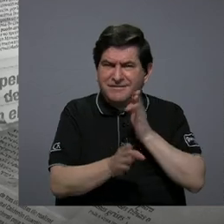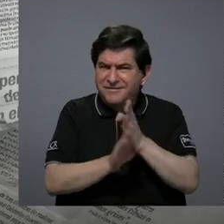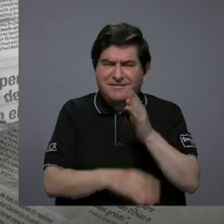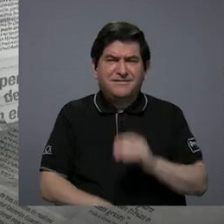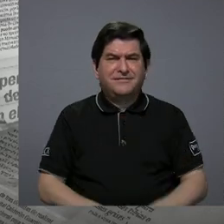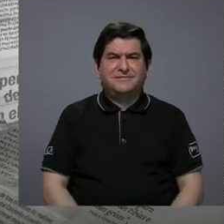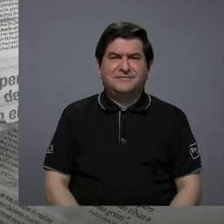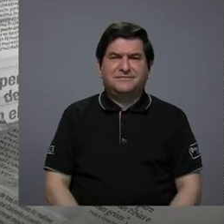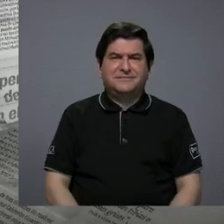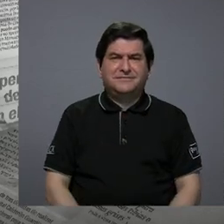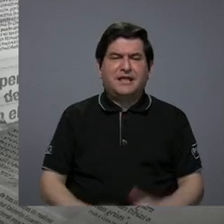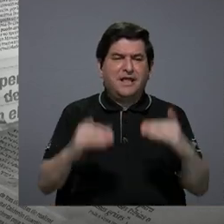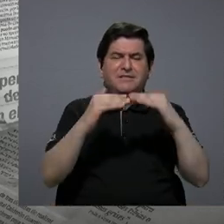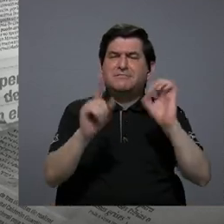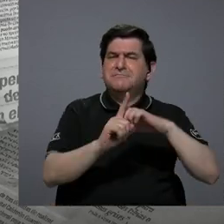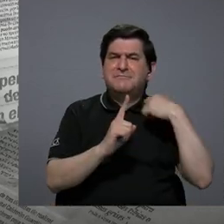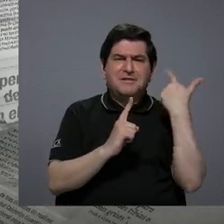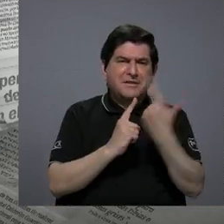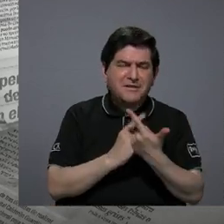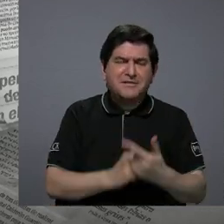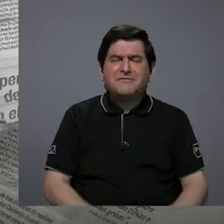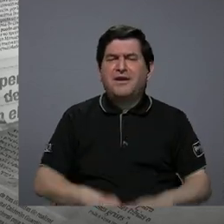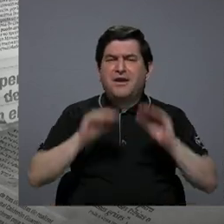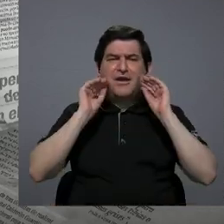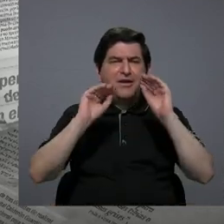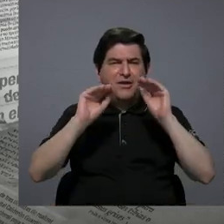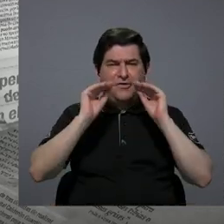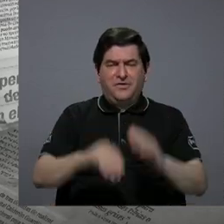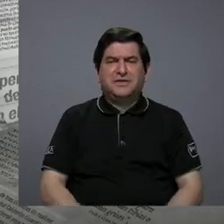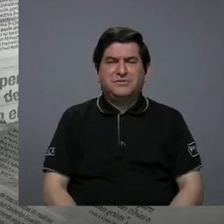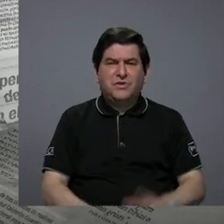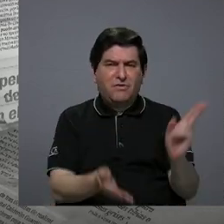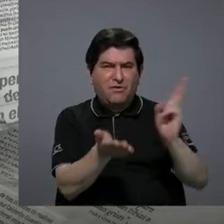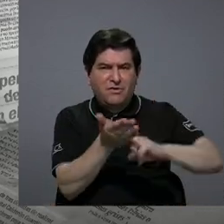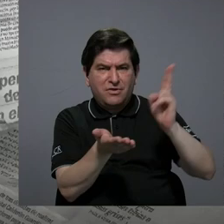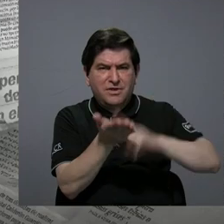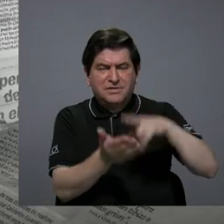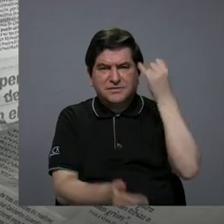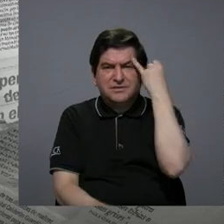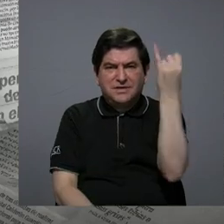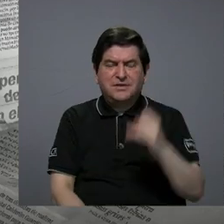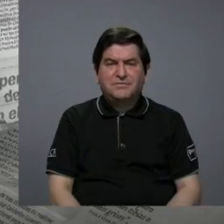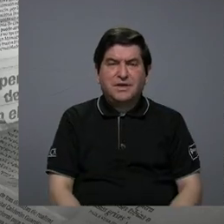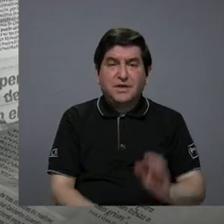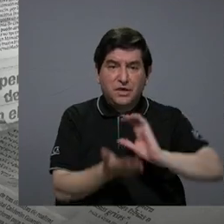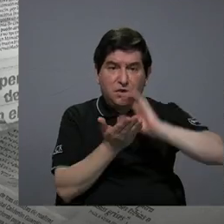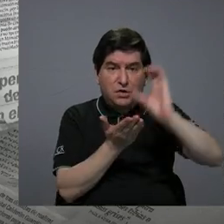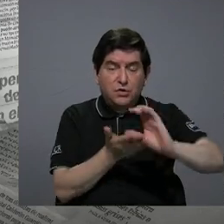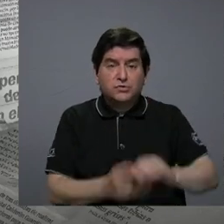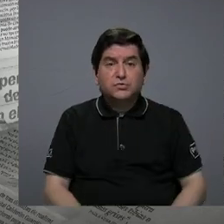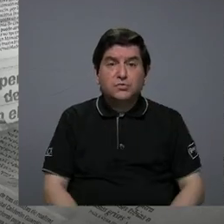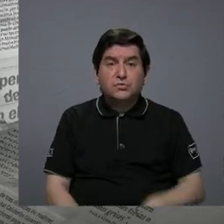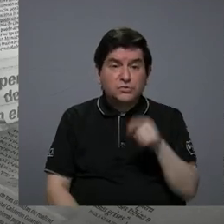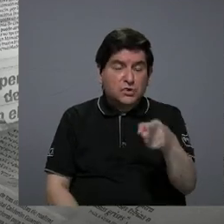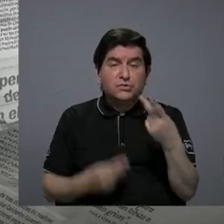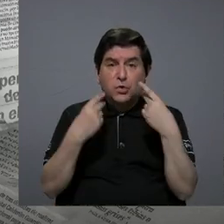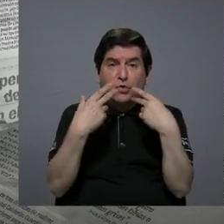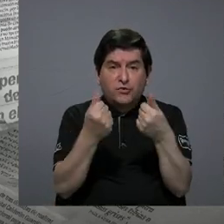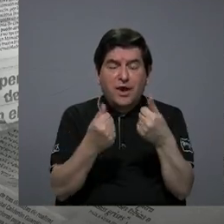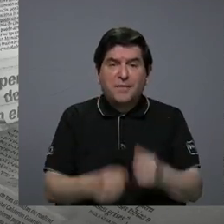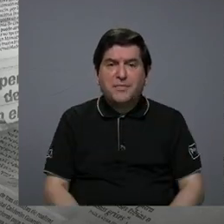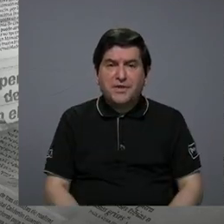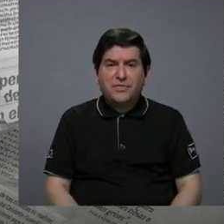niveles sociales educativos en que se inscribieron en esa iniciativa y los cursos se agotaron era